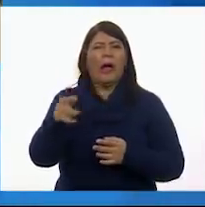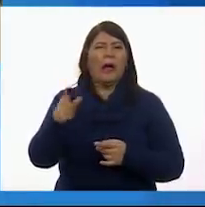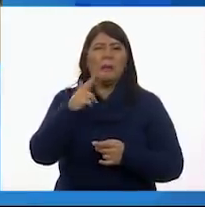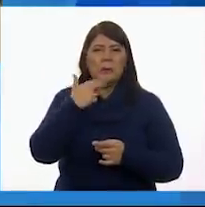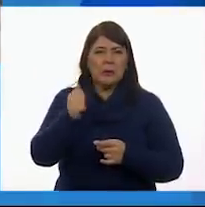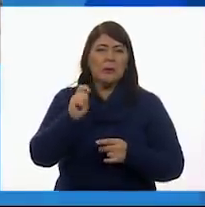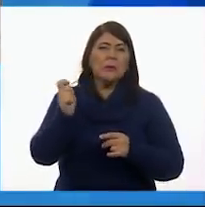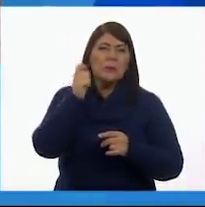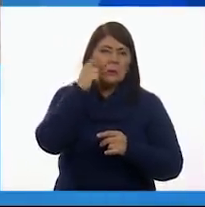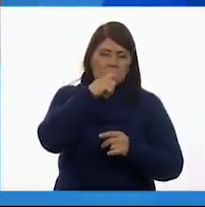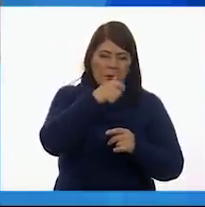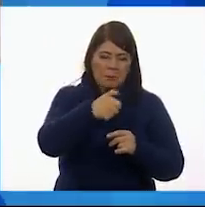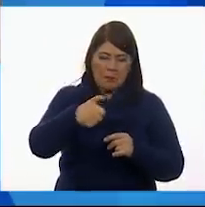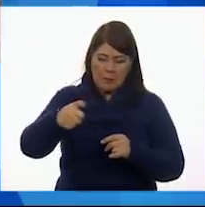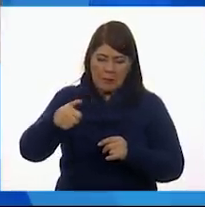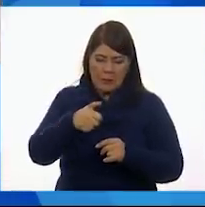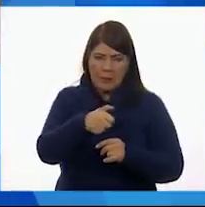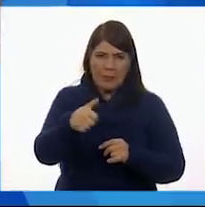Bien.